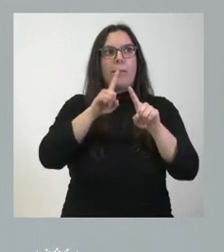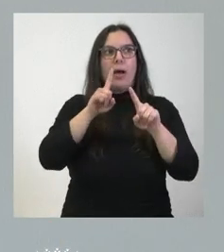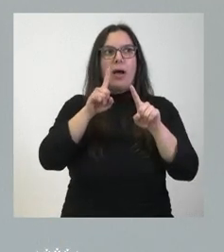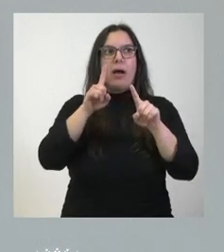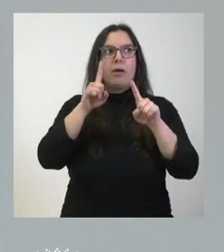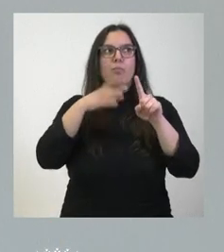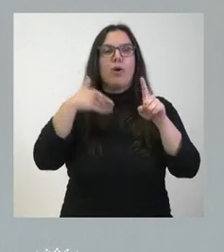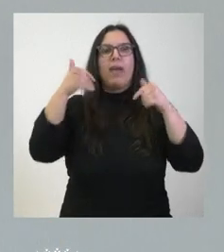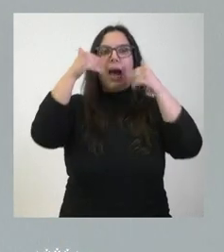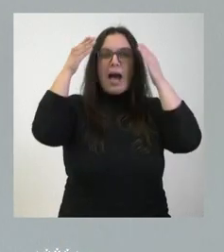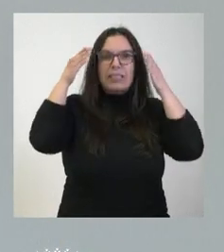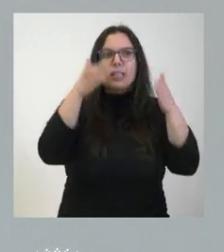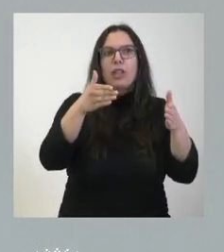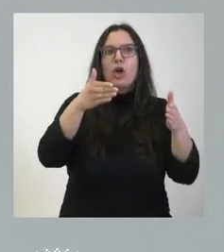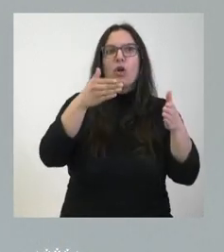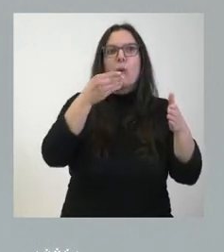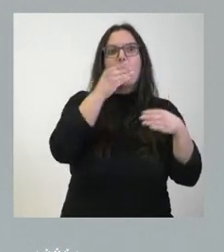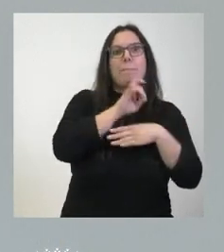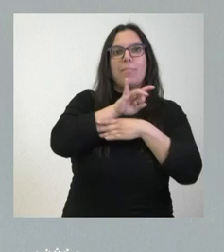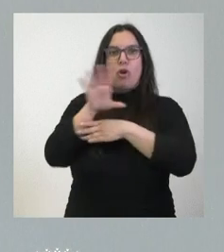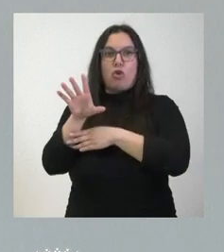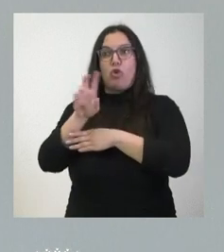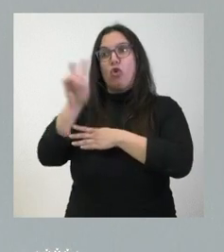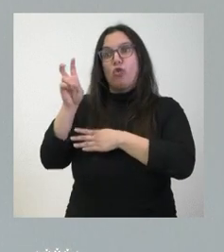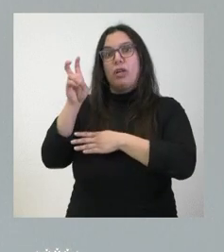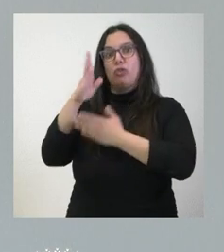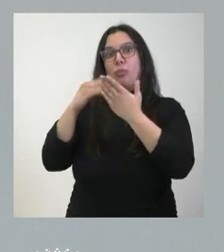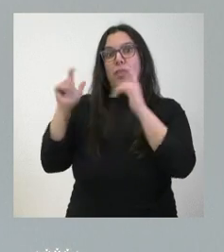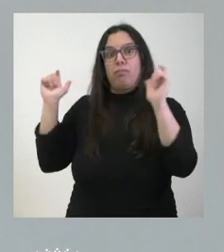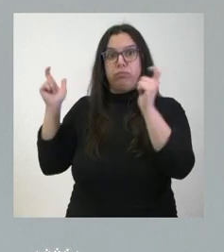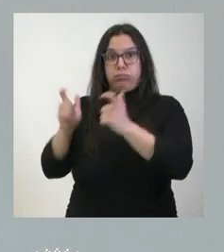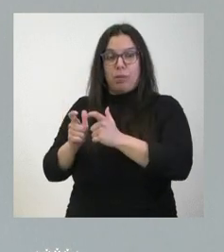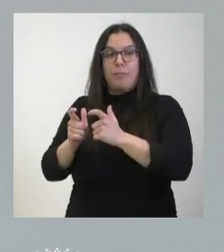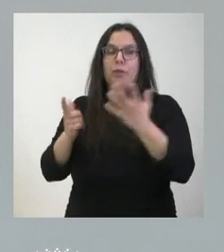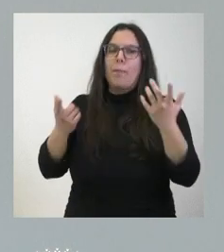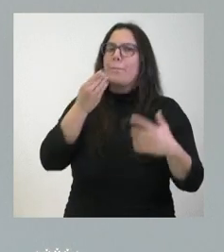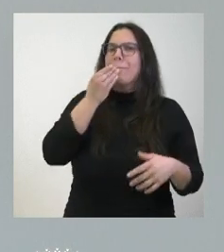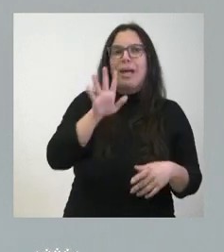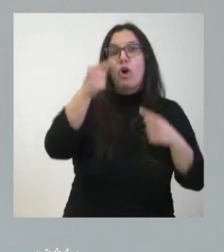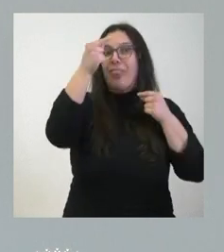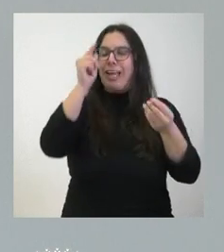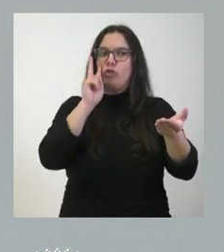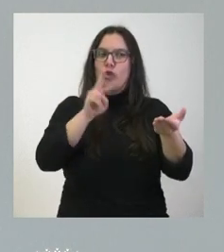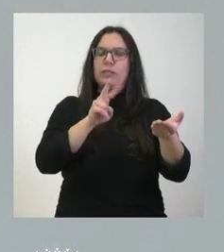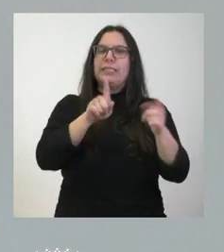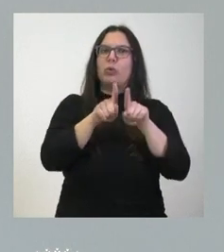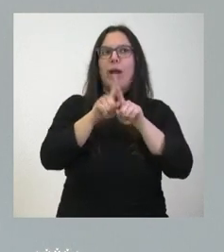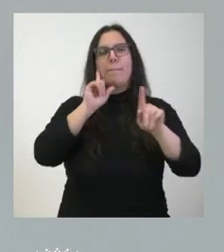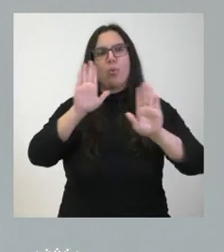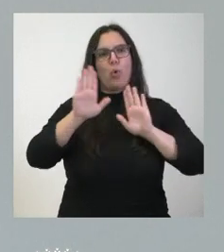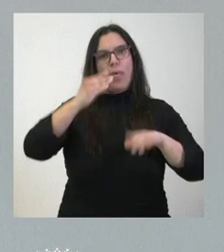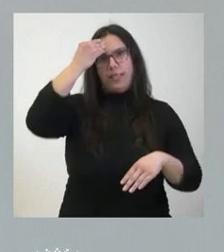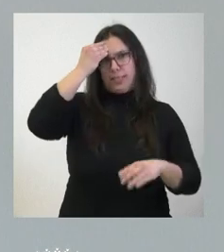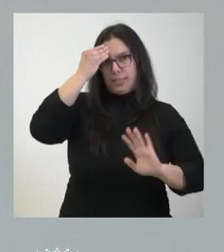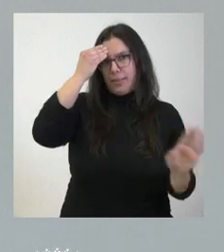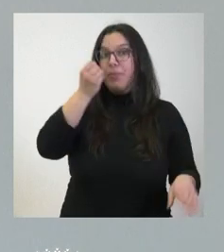resto de comunidades autónomas donde el número de nacimientos sigue reduciéndose. Yo creo que es la prudencia lo que tiene que ver este dato y, por tanto, es un